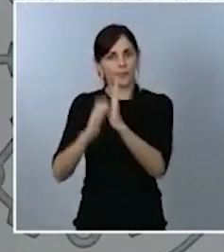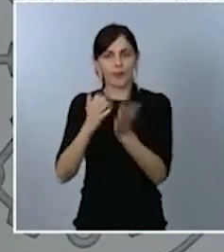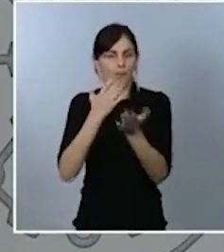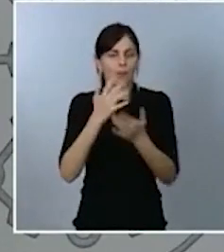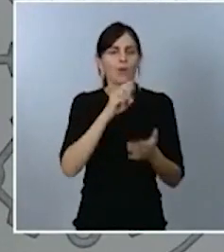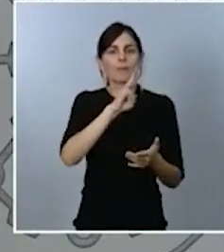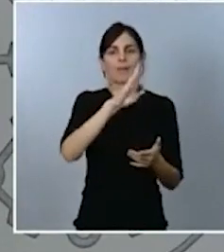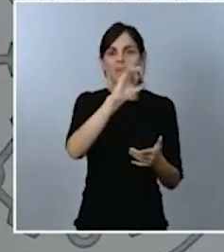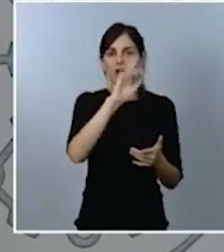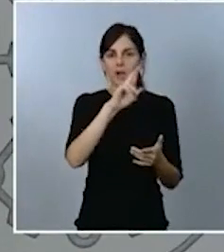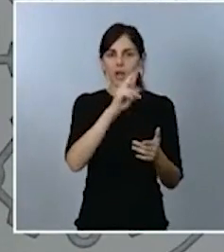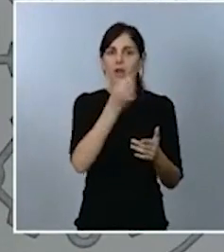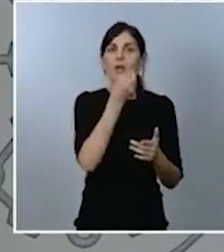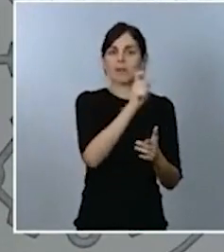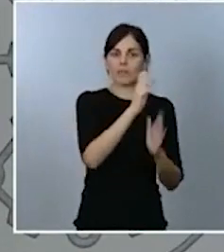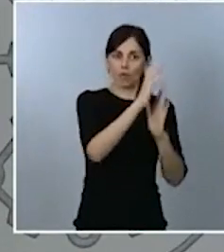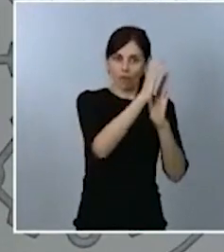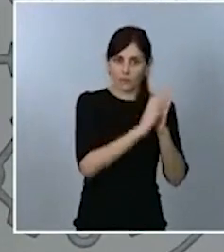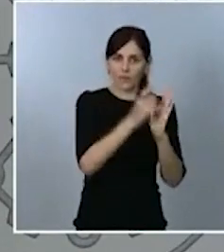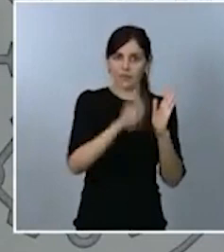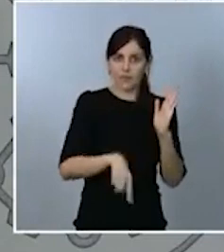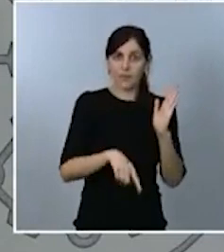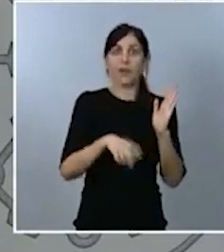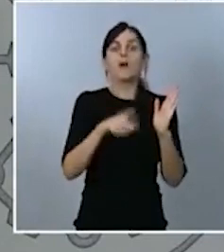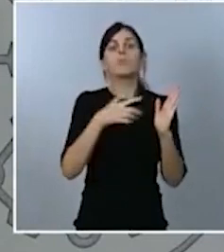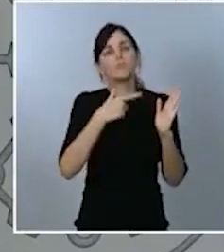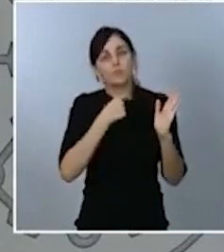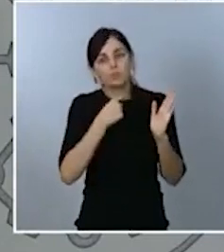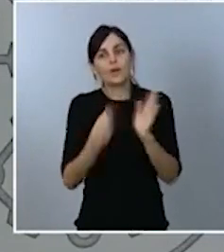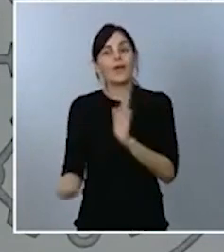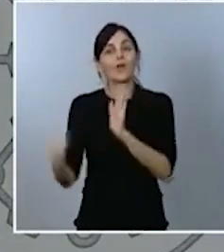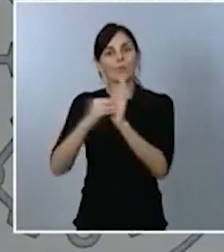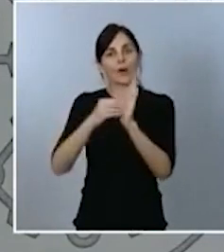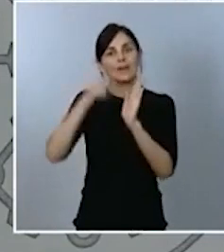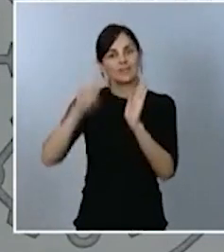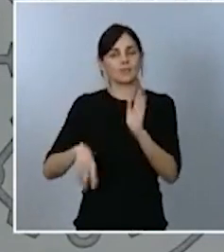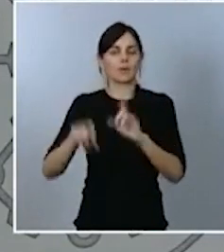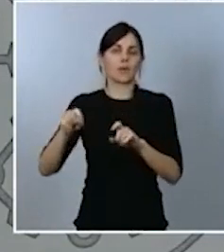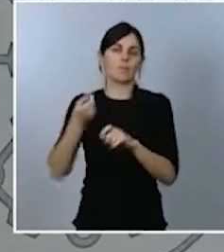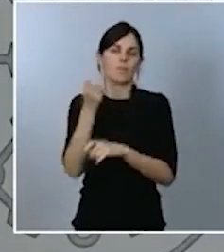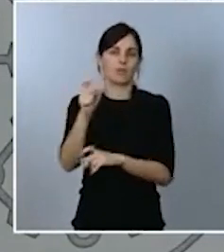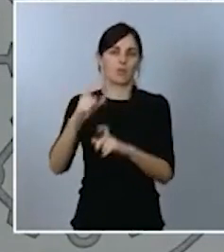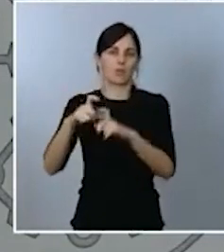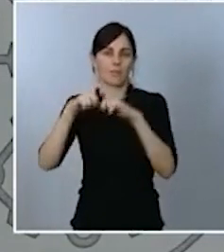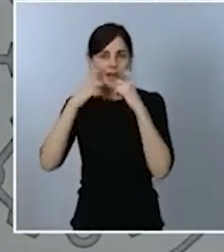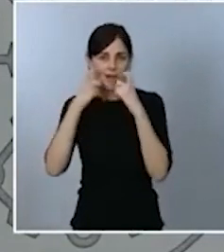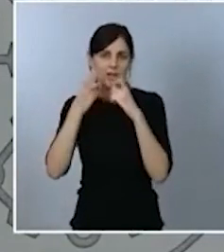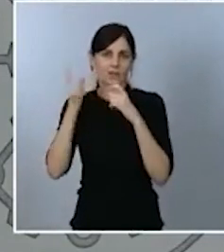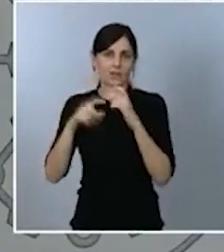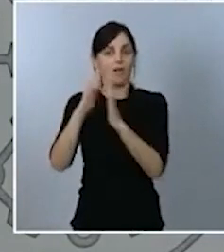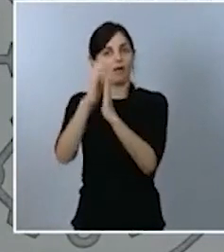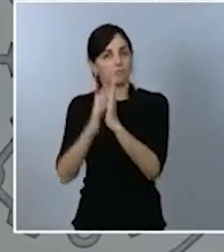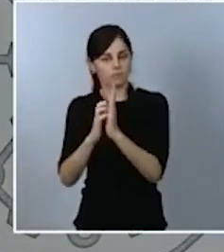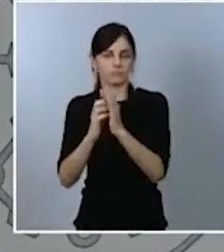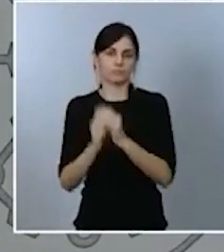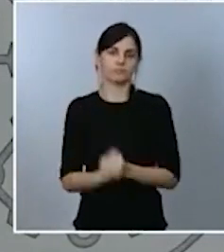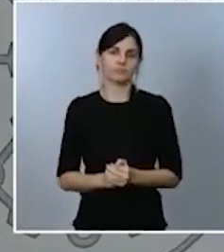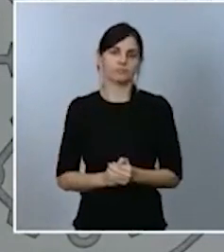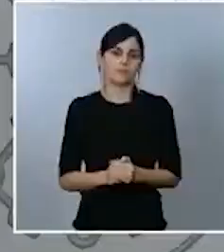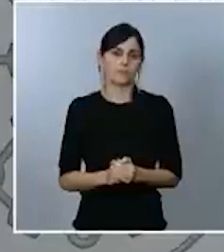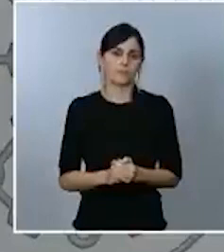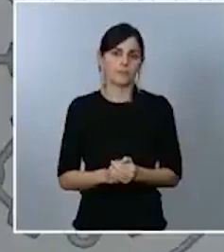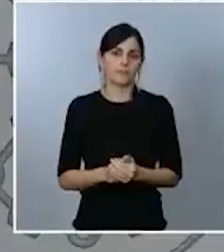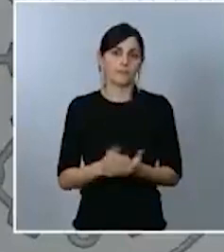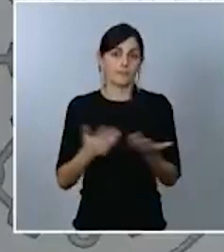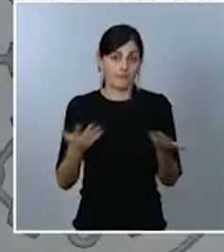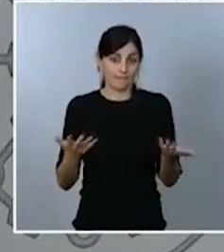se pueda incorporar justamente esta demanda de bajar el precio de las mascarillas y, por tanto, que